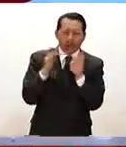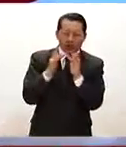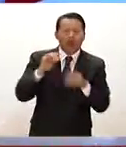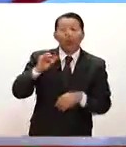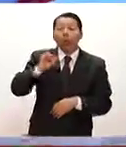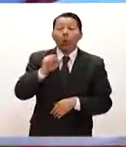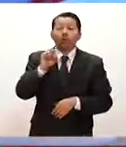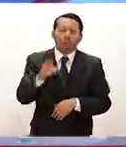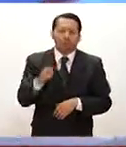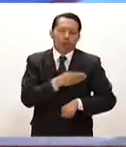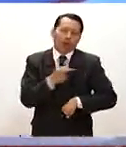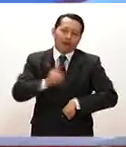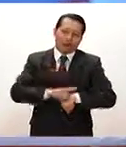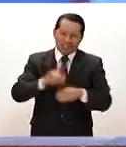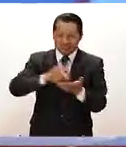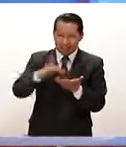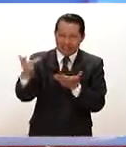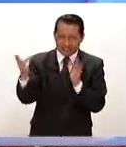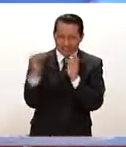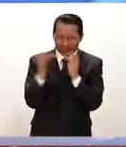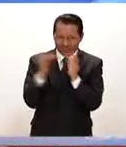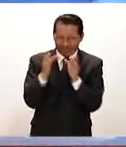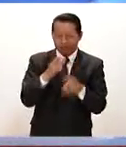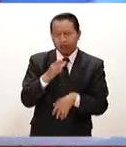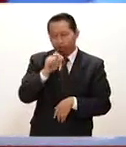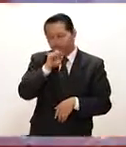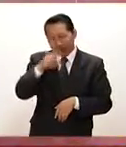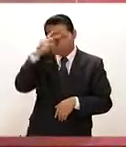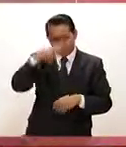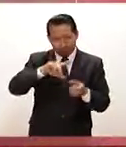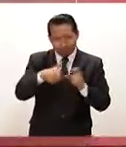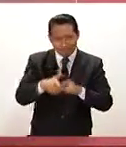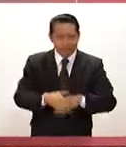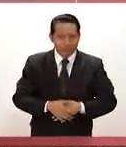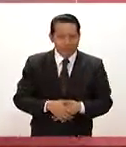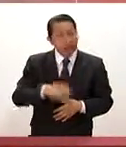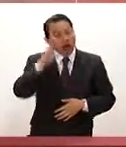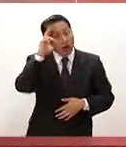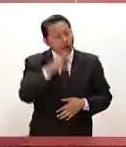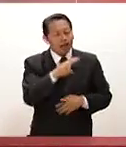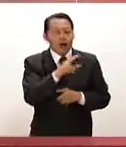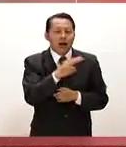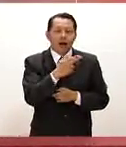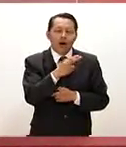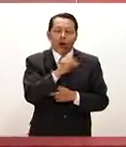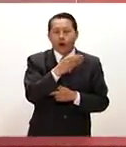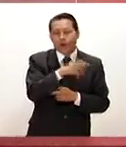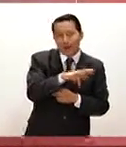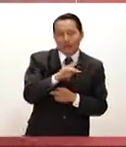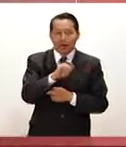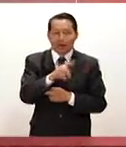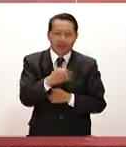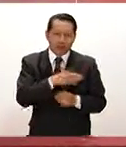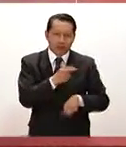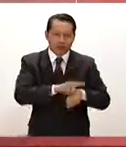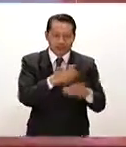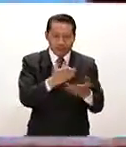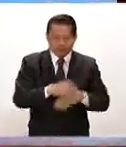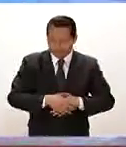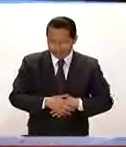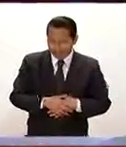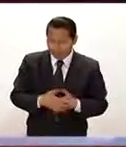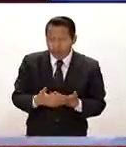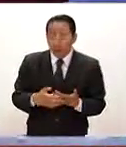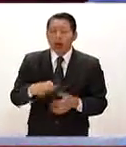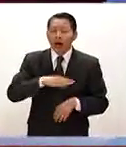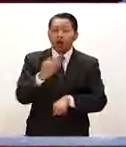buenos días, gracias por estar con nosotros en México al Día. ¿Qué tal, Omar, Pati? Buenos días. Un suceso que está impactando